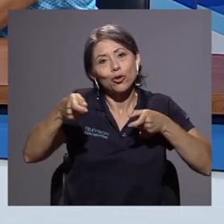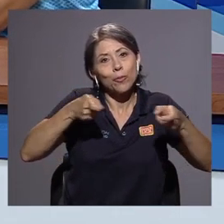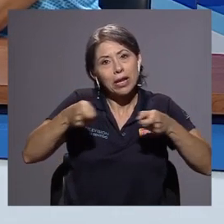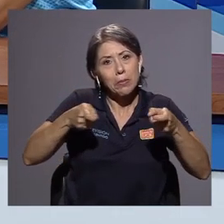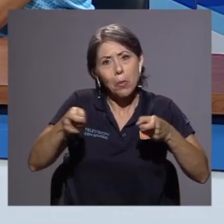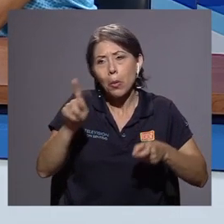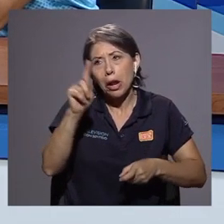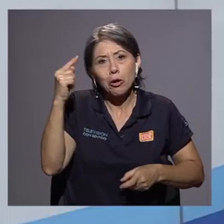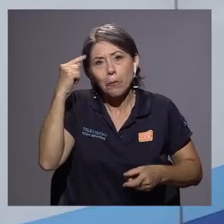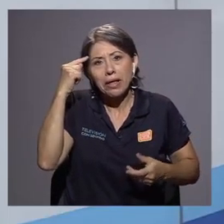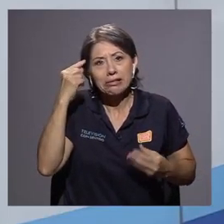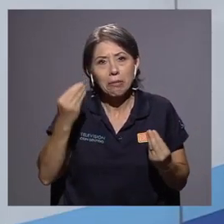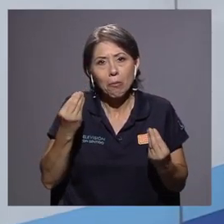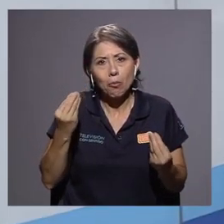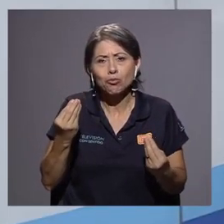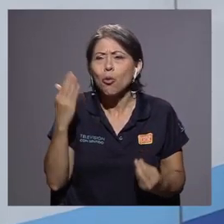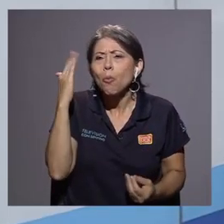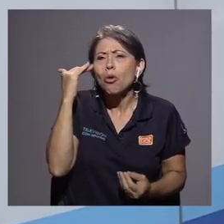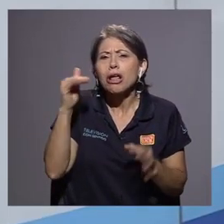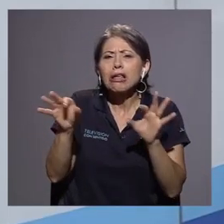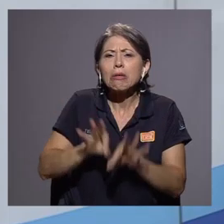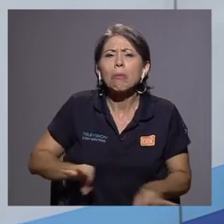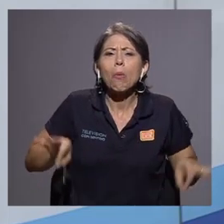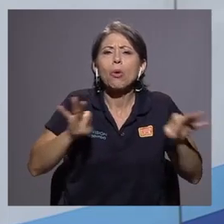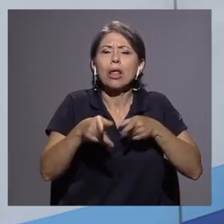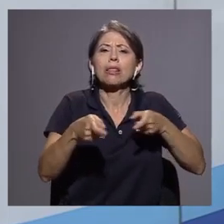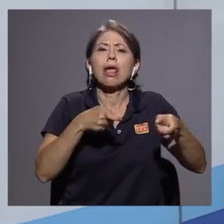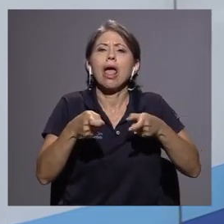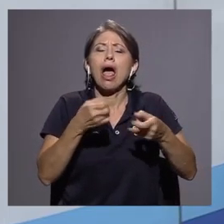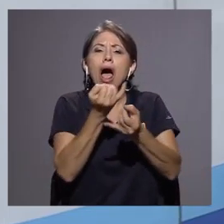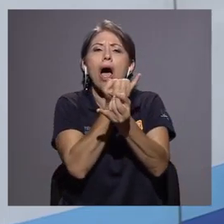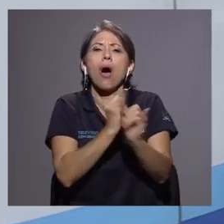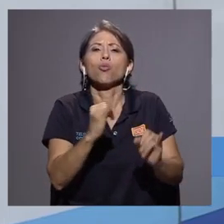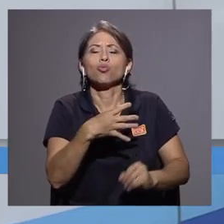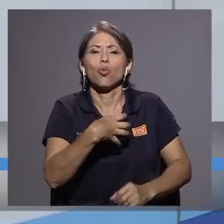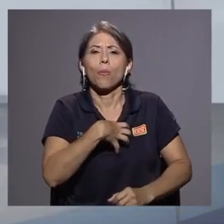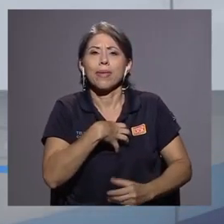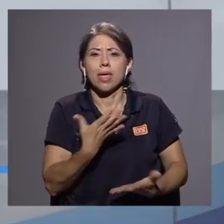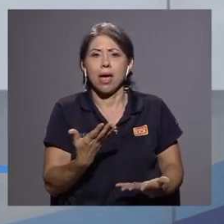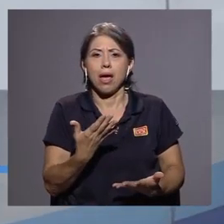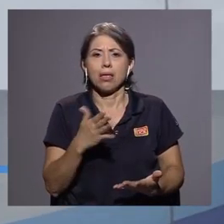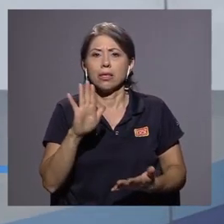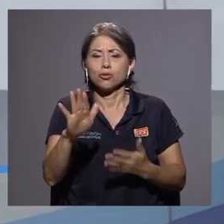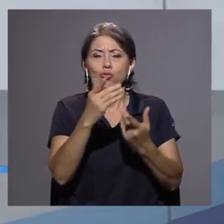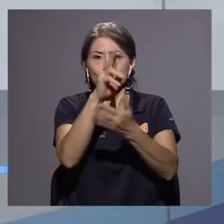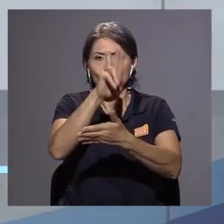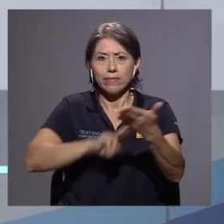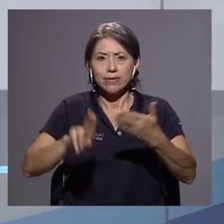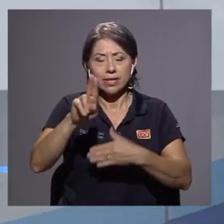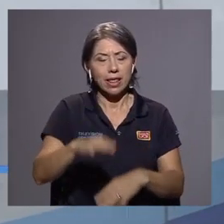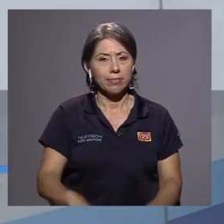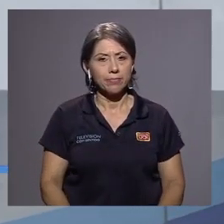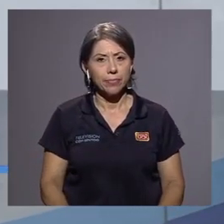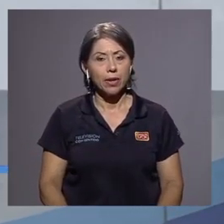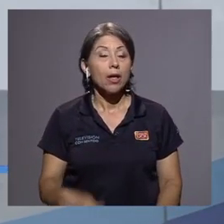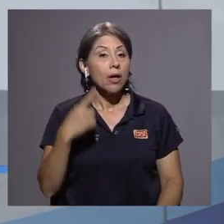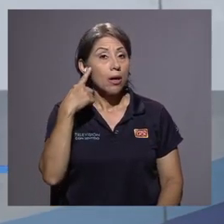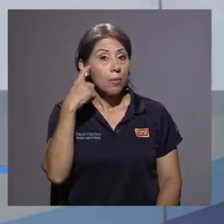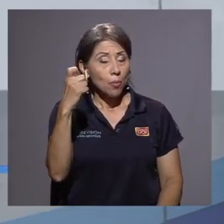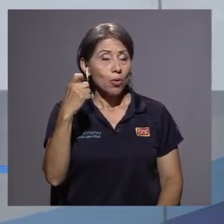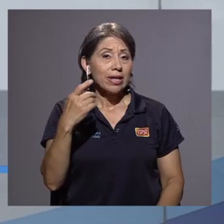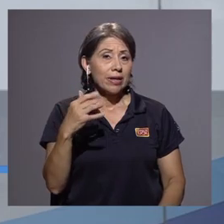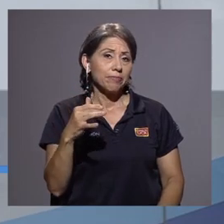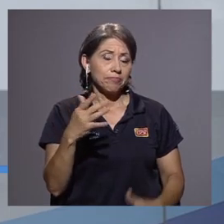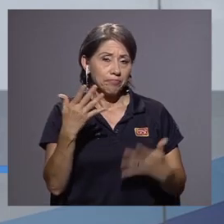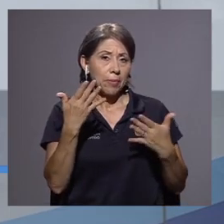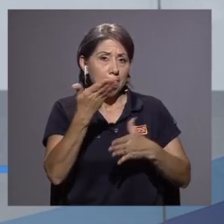piensan mucho? ¿Por qué es importante la autonomía de su universidad? Pues al final de cuentas, y parte de los